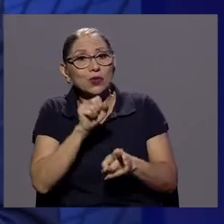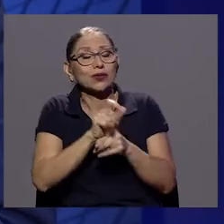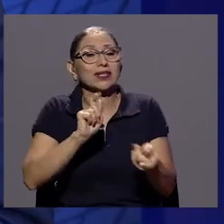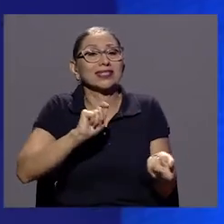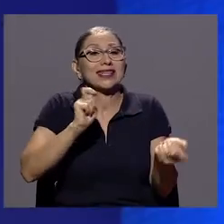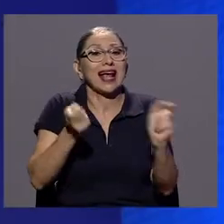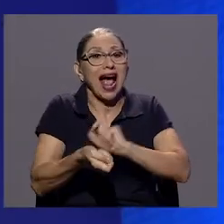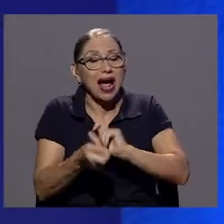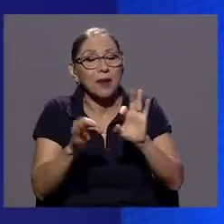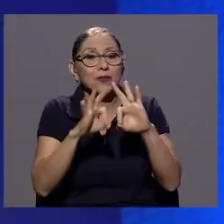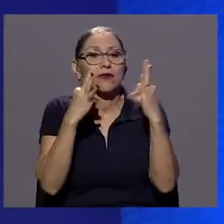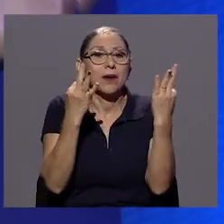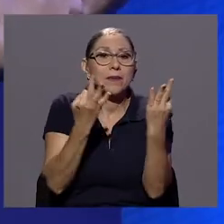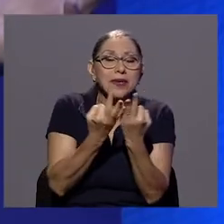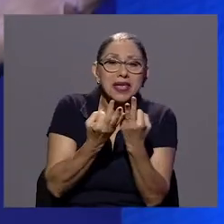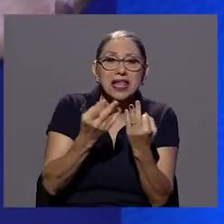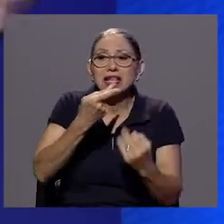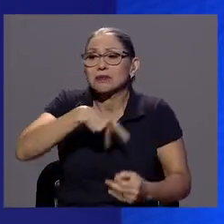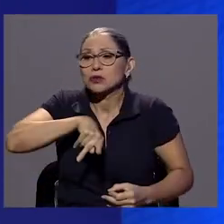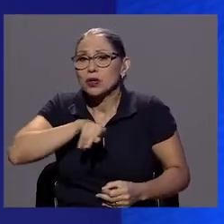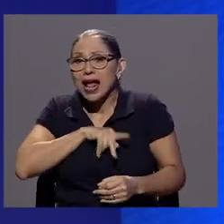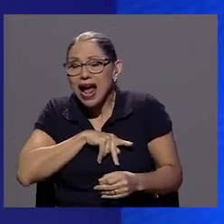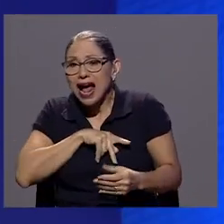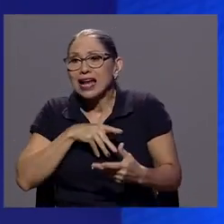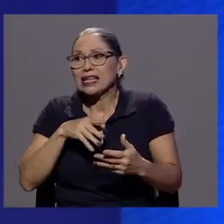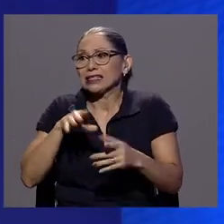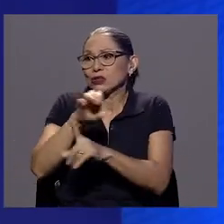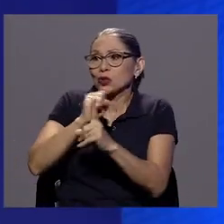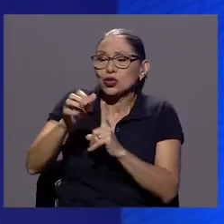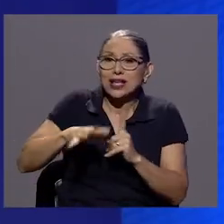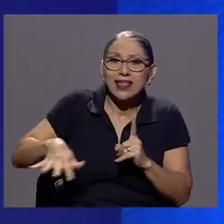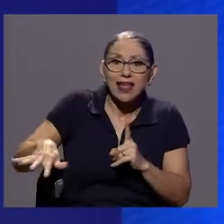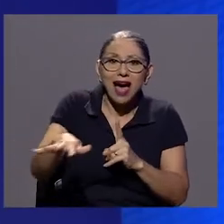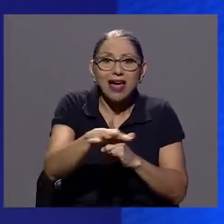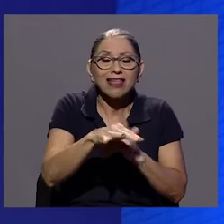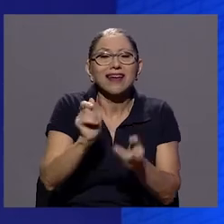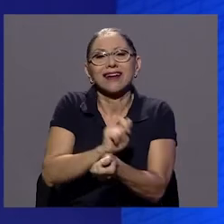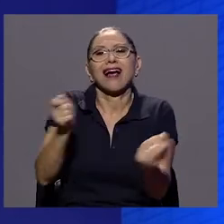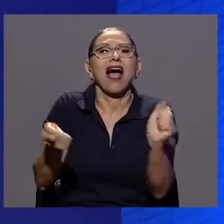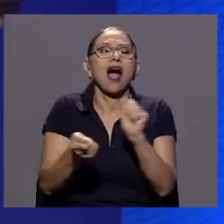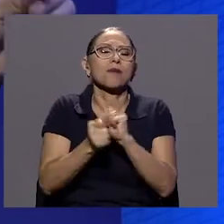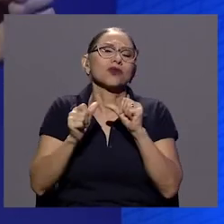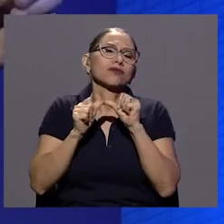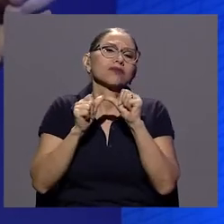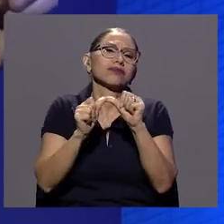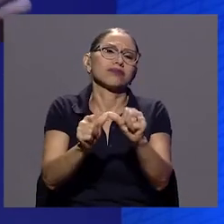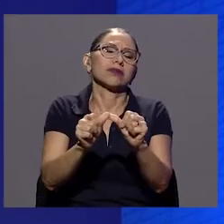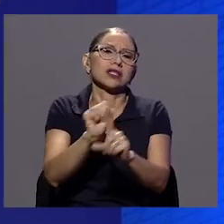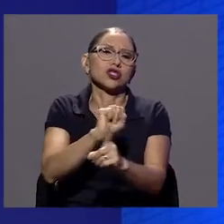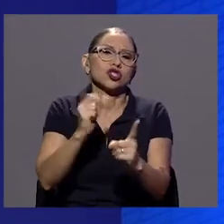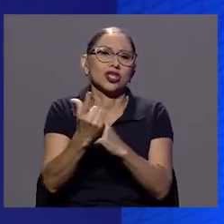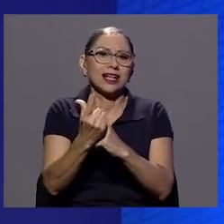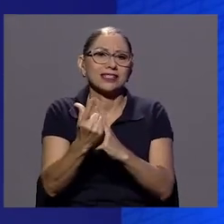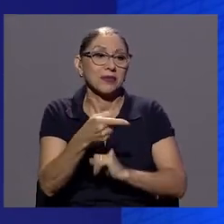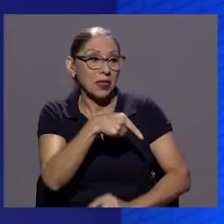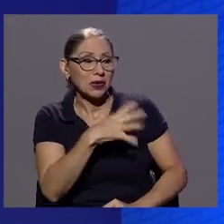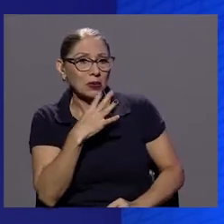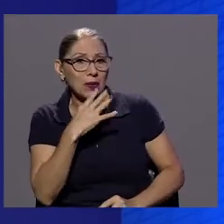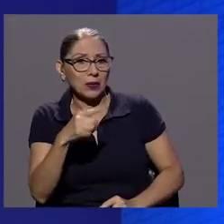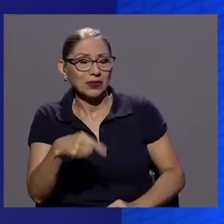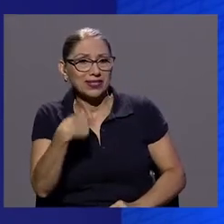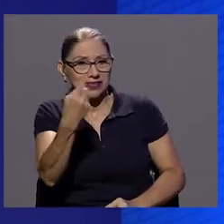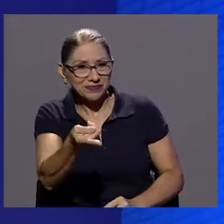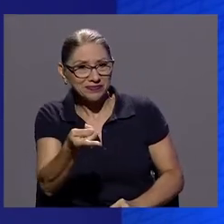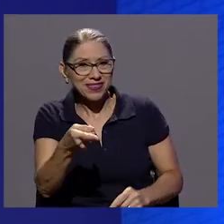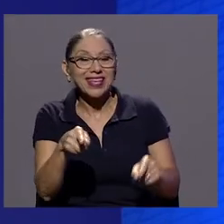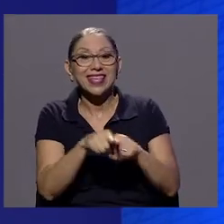individuales y familiares y llegan a constituir una gran parte de la sociedad, tienen ya cambios estructurales sociales. Exacto. Vamos a hablar de eso, Don